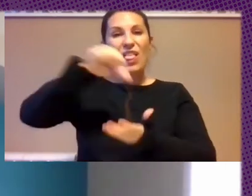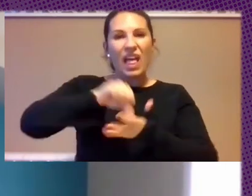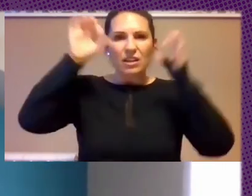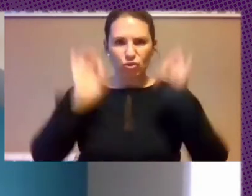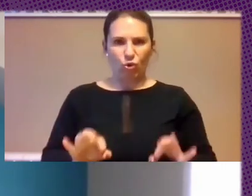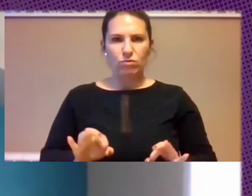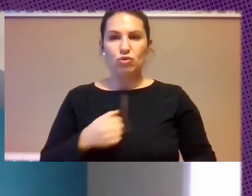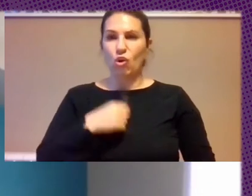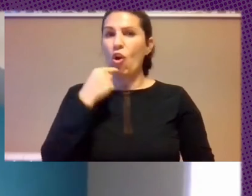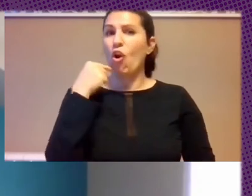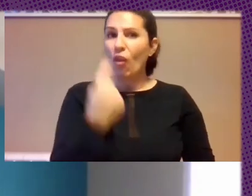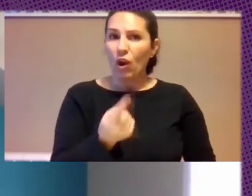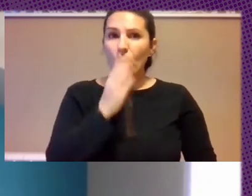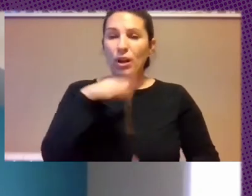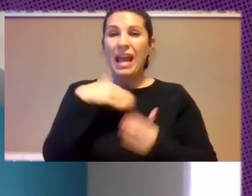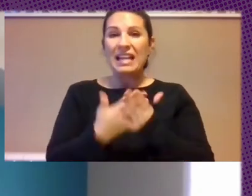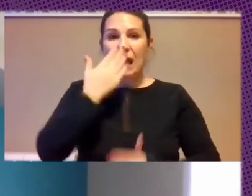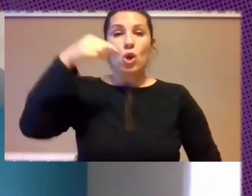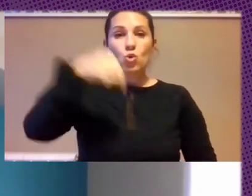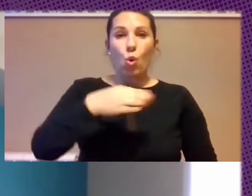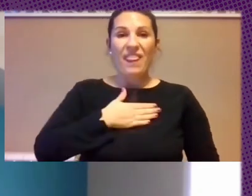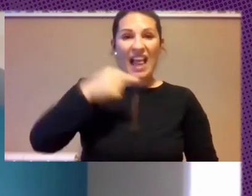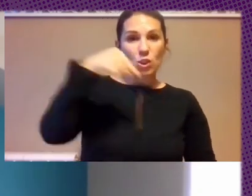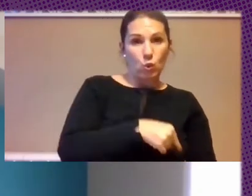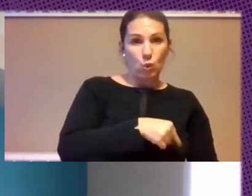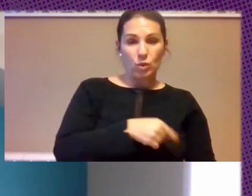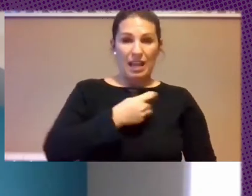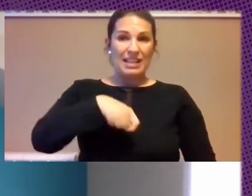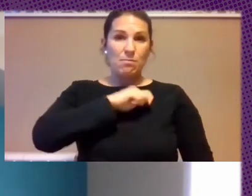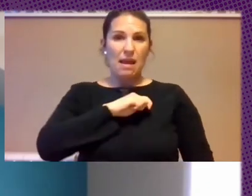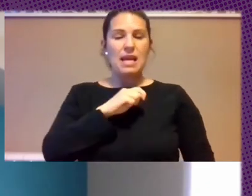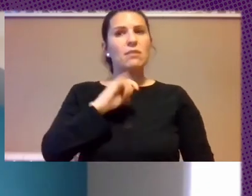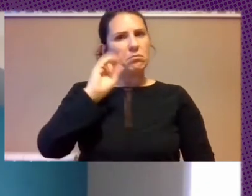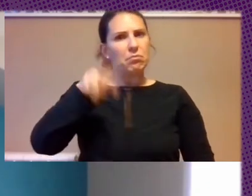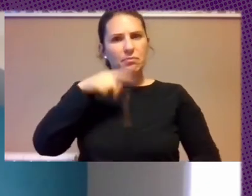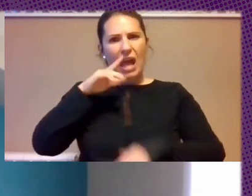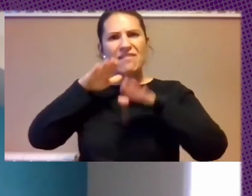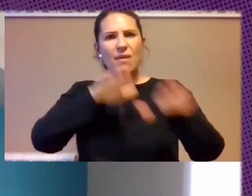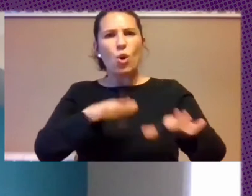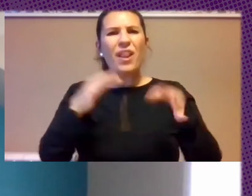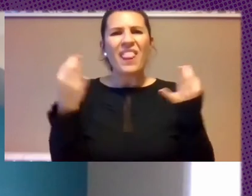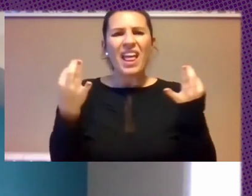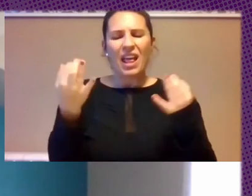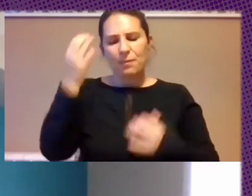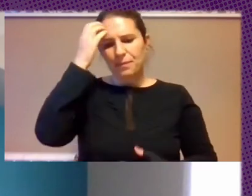Y Lo Digo Aquí Porque Hasta El Sur del Sur Hasta España Está A Favor De Restringir